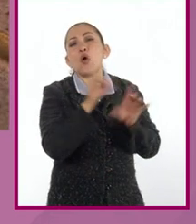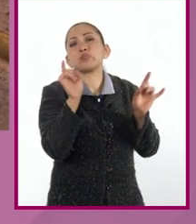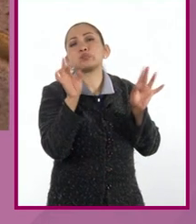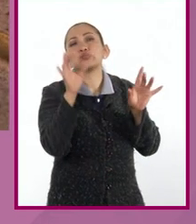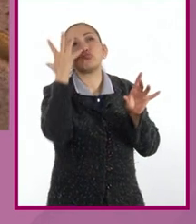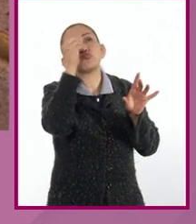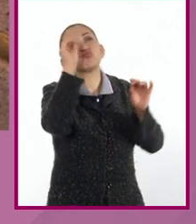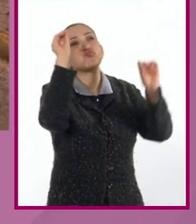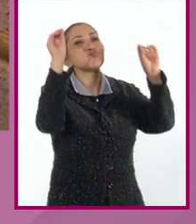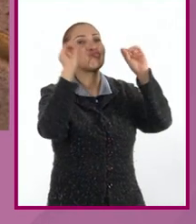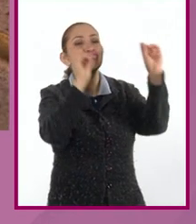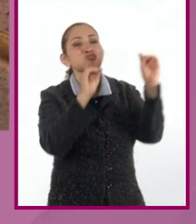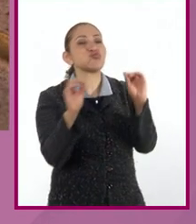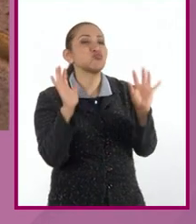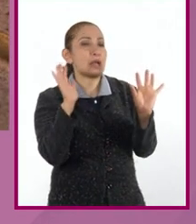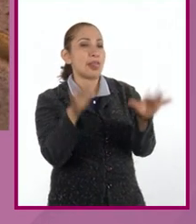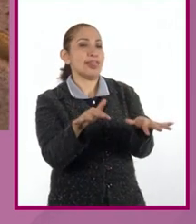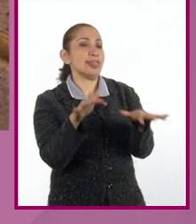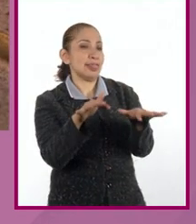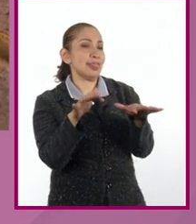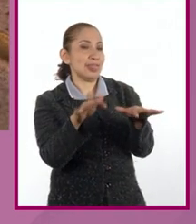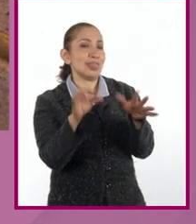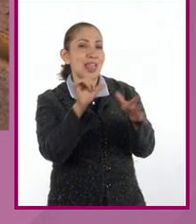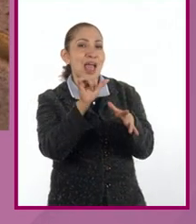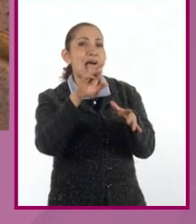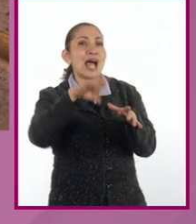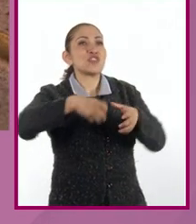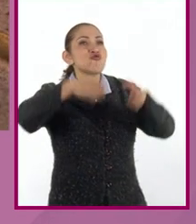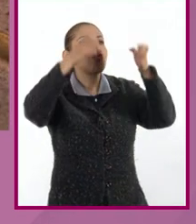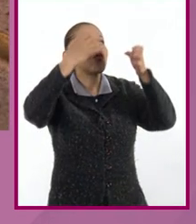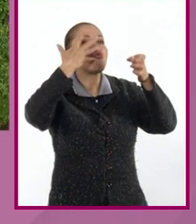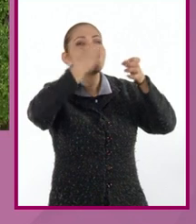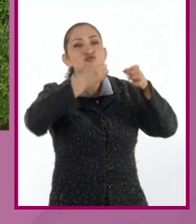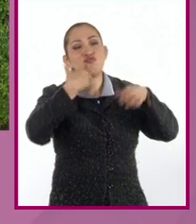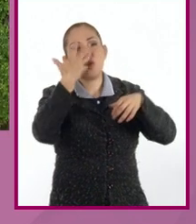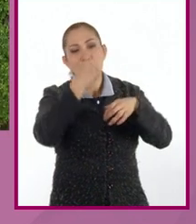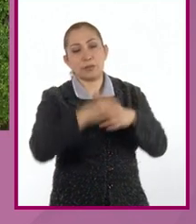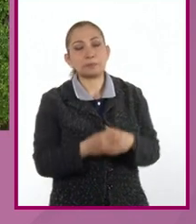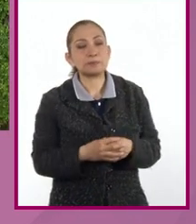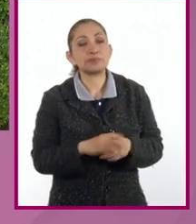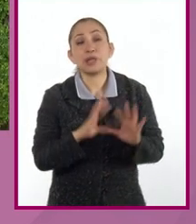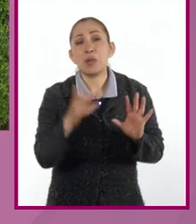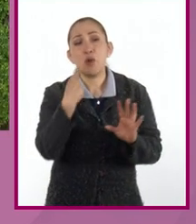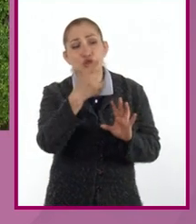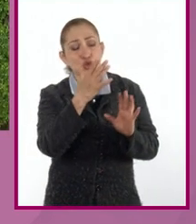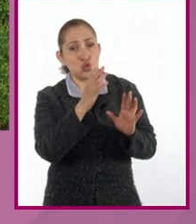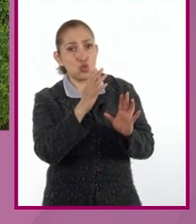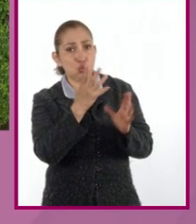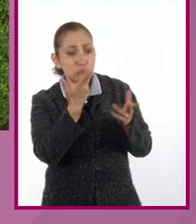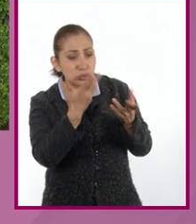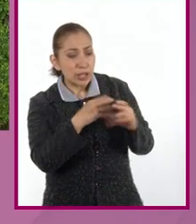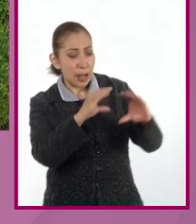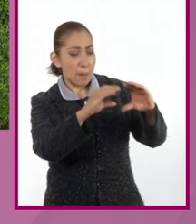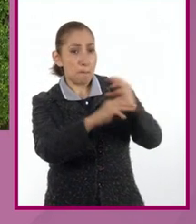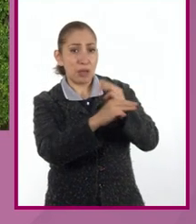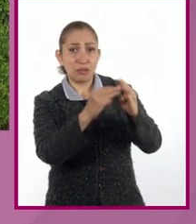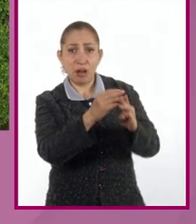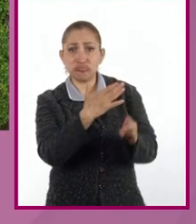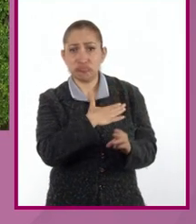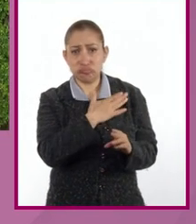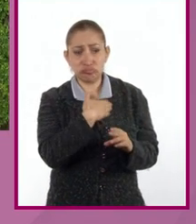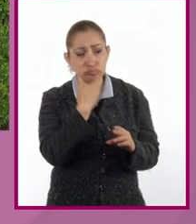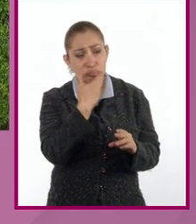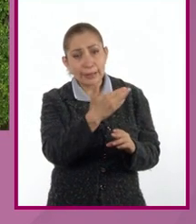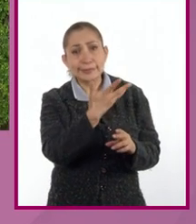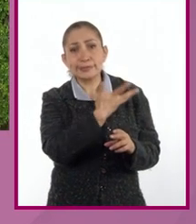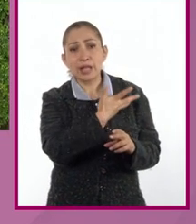estéticas, por razones ya arquitectónicas y que luce también bastante bien. Y por sus propiedades, obviamente. Es un material muy bondadoso,